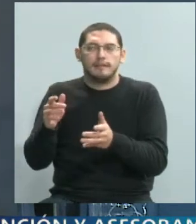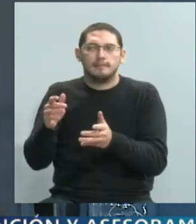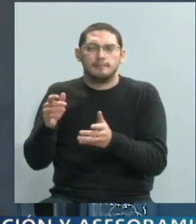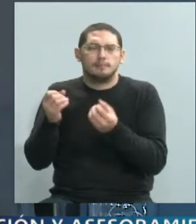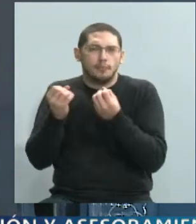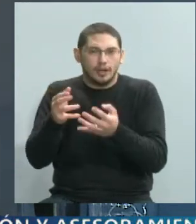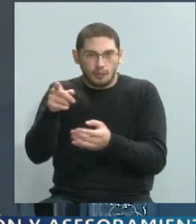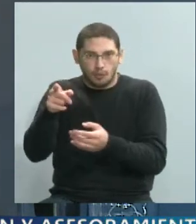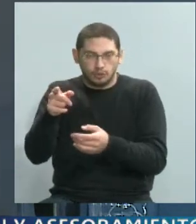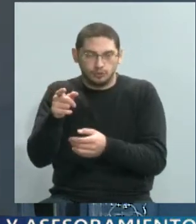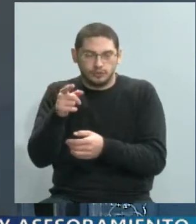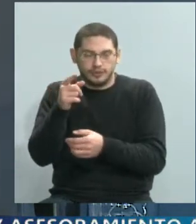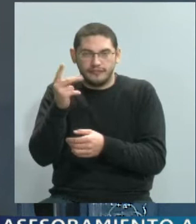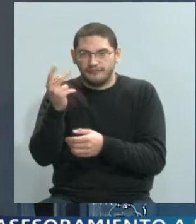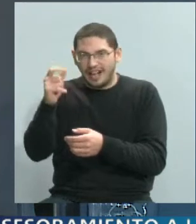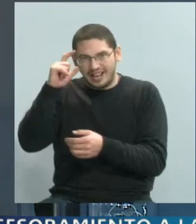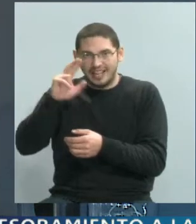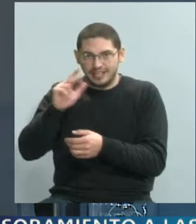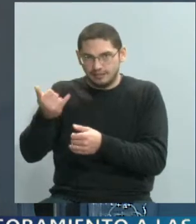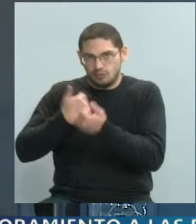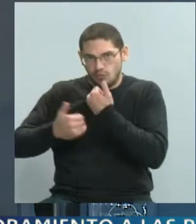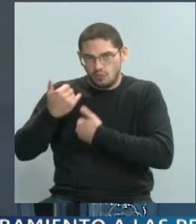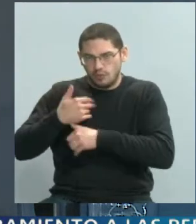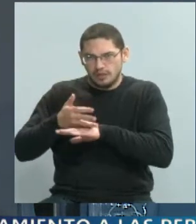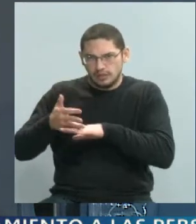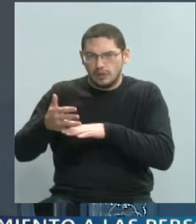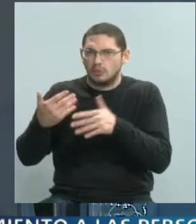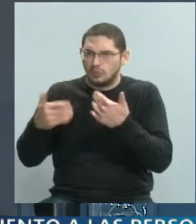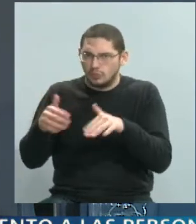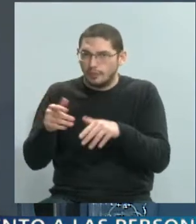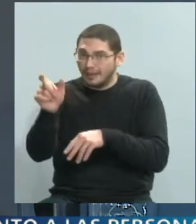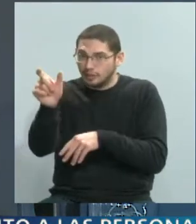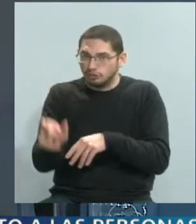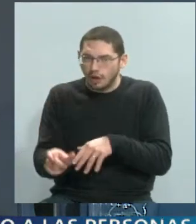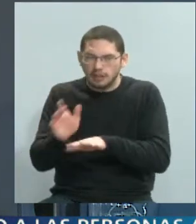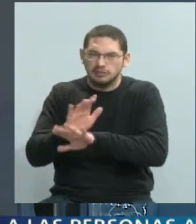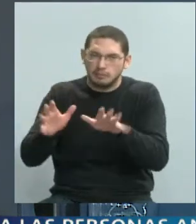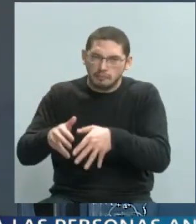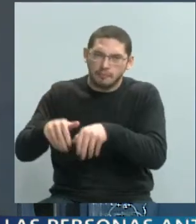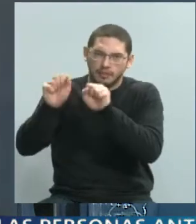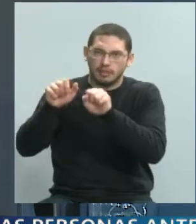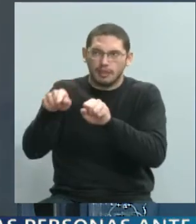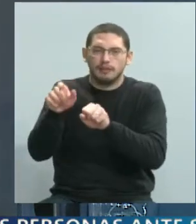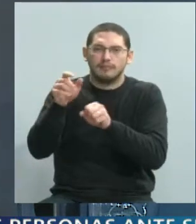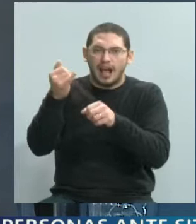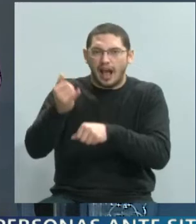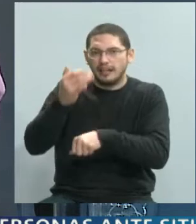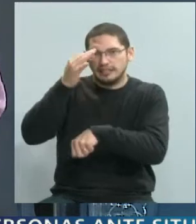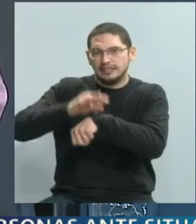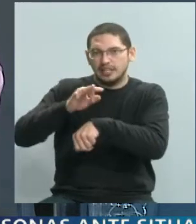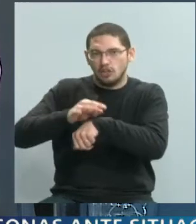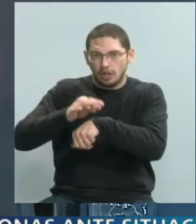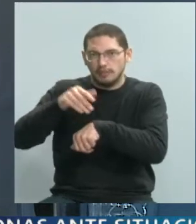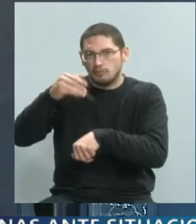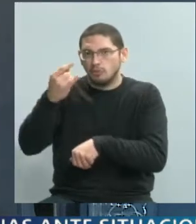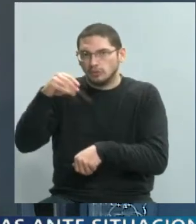nos explicabas, Valeria, suponemos que es muy difícil llegar al diagnóstico, por el camino que hacen esos cuidadores, esas cuidadoras con los chicos que por ahí van